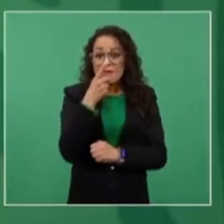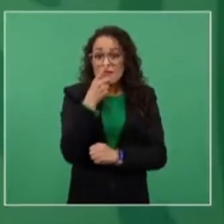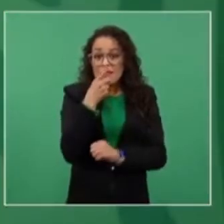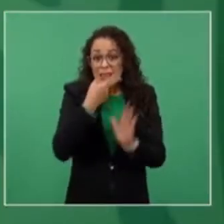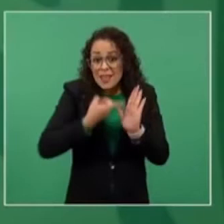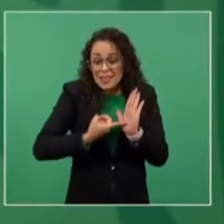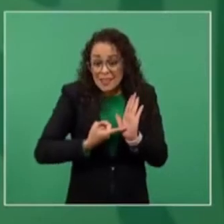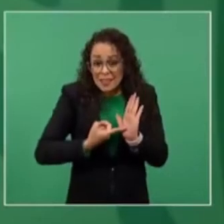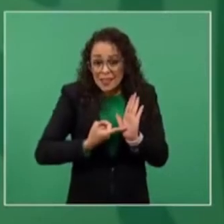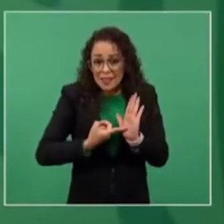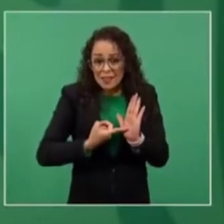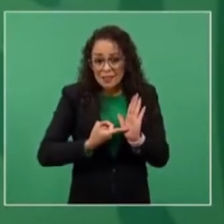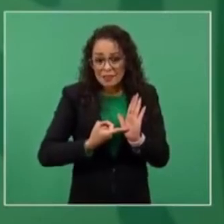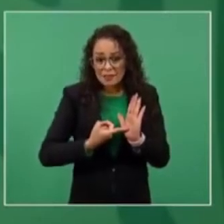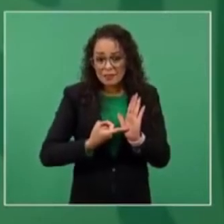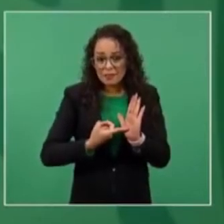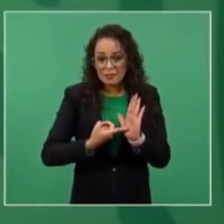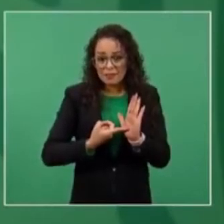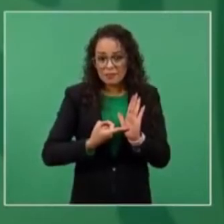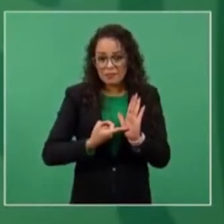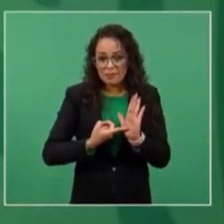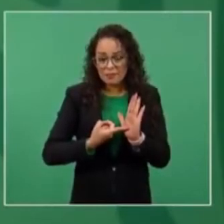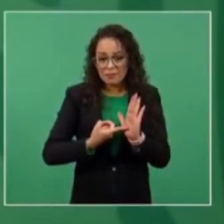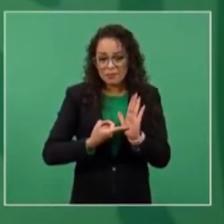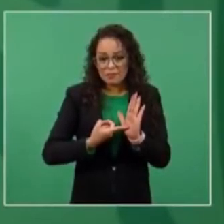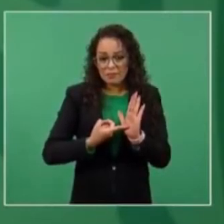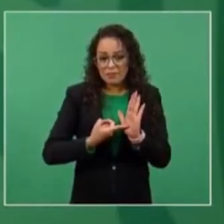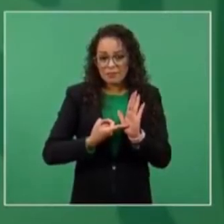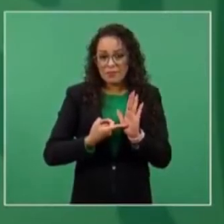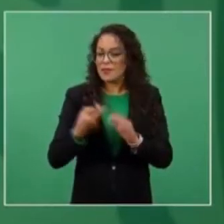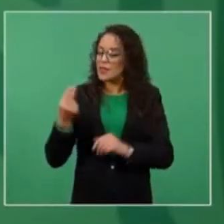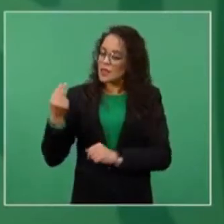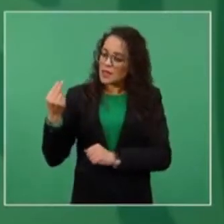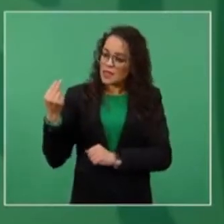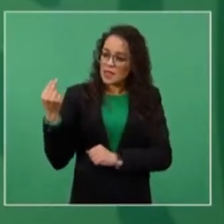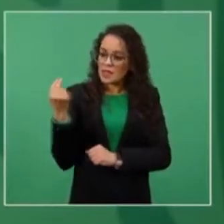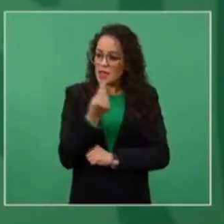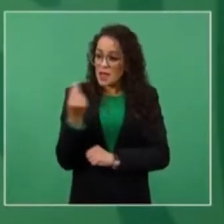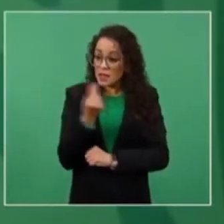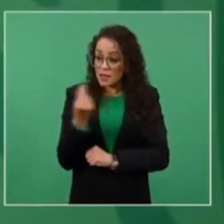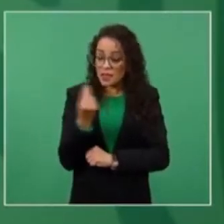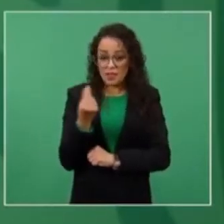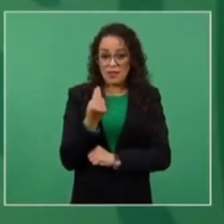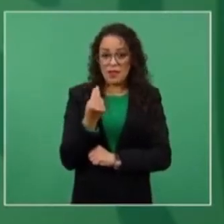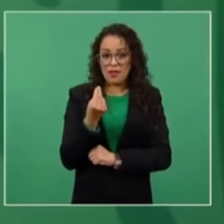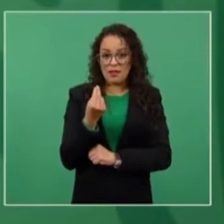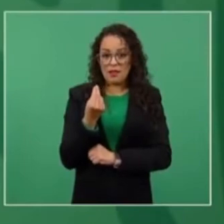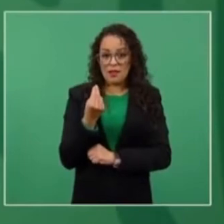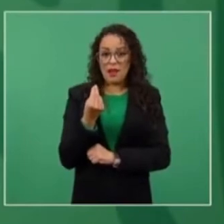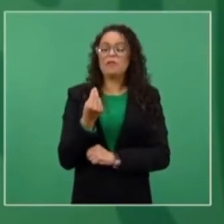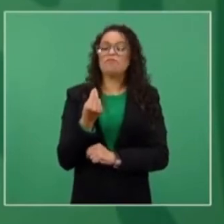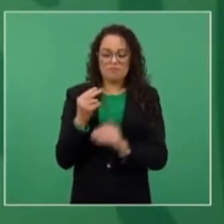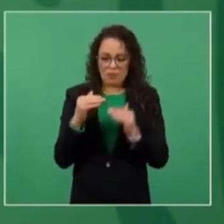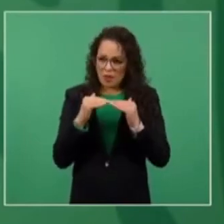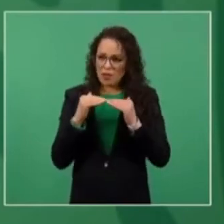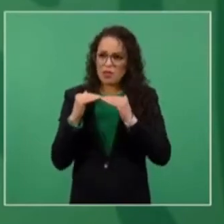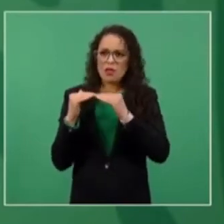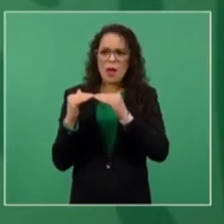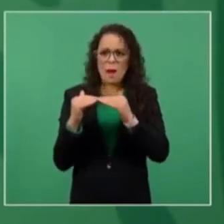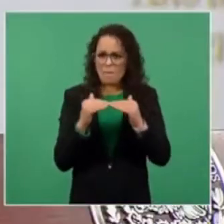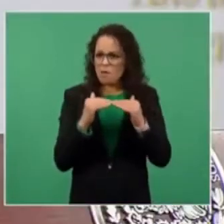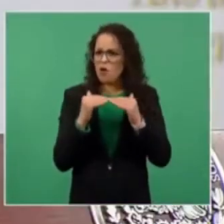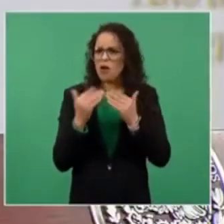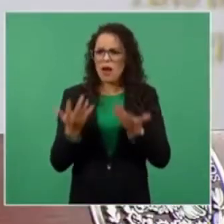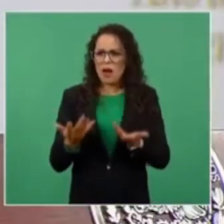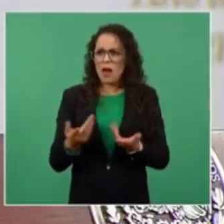un método democrático necesario para que nadie se sienta absoluto en